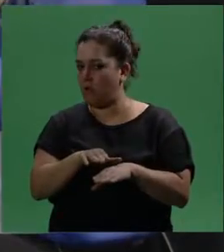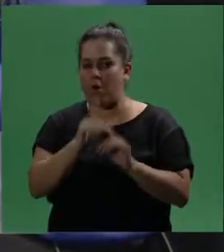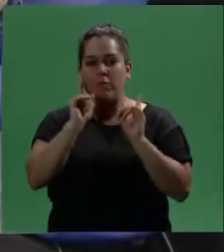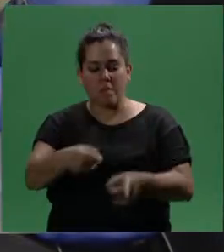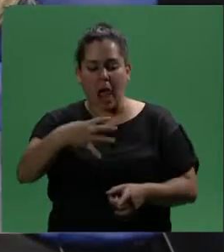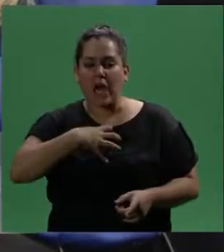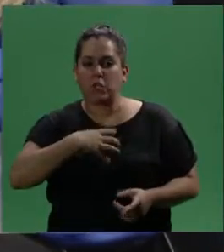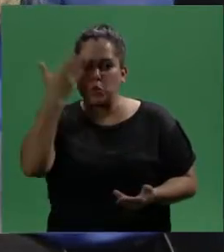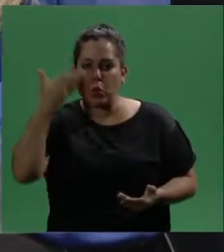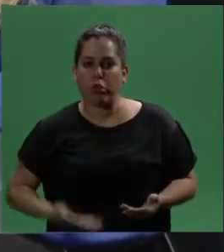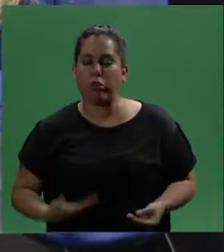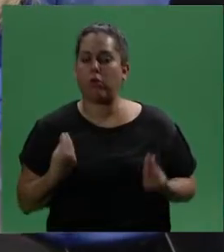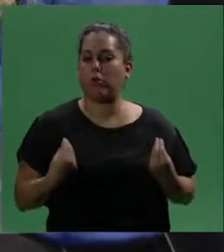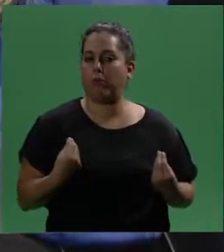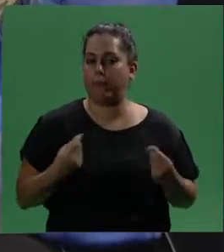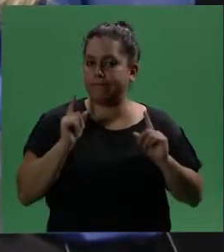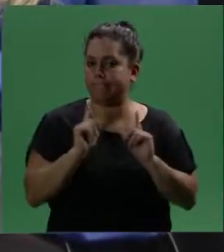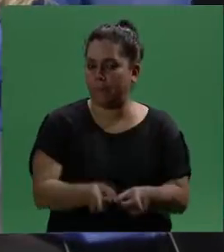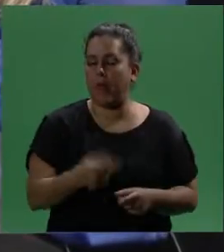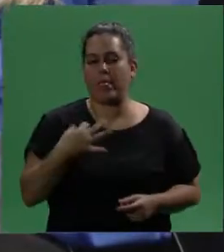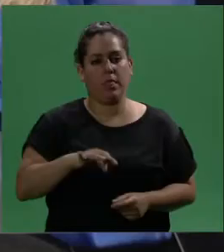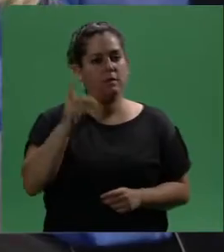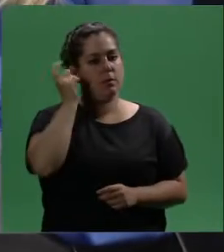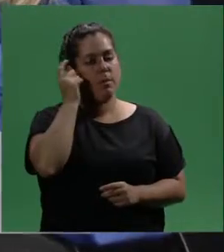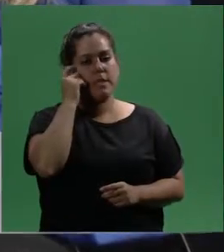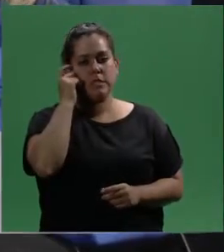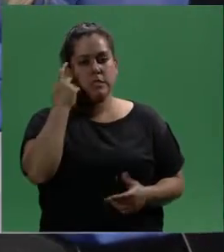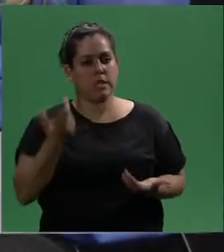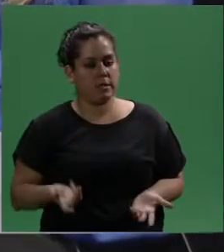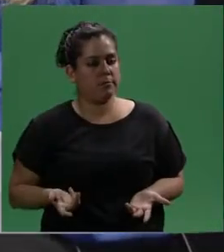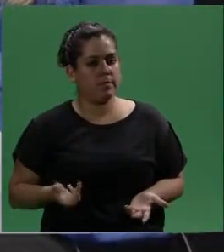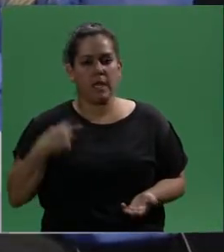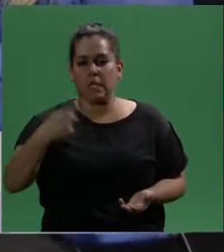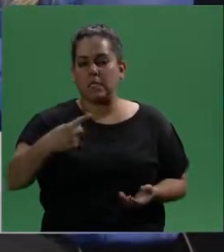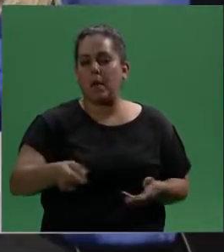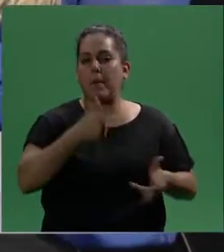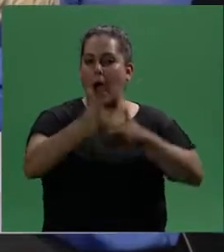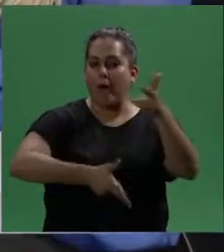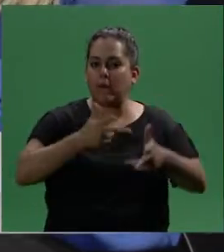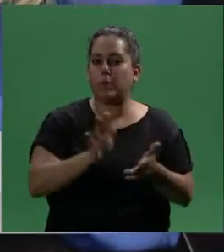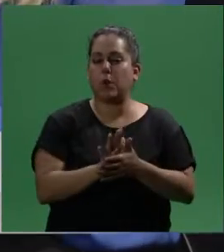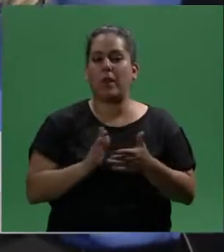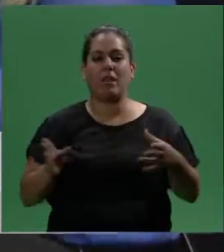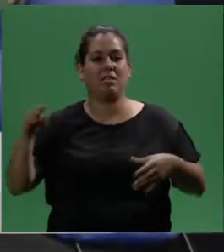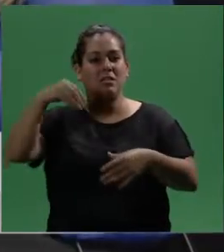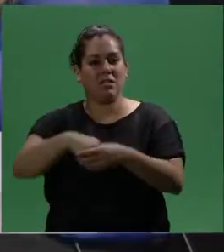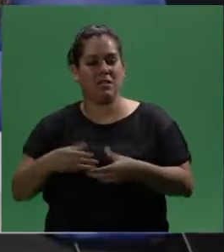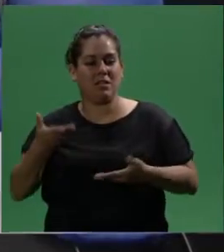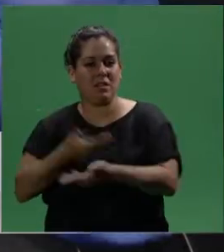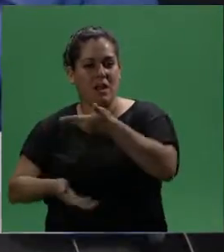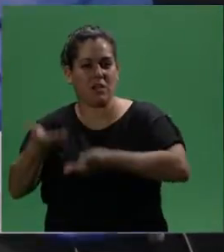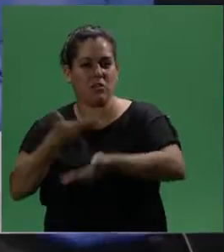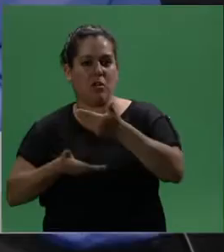también lo que son las barreras actitudinales. Hay que pensar en esto. Siempre hablamos de la interacción